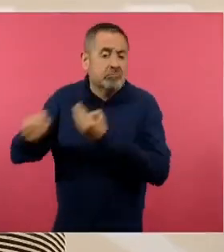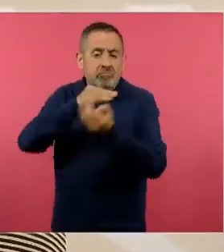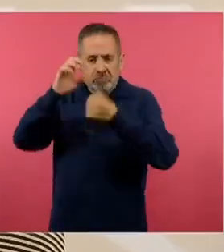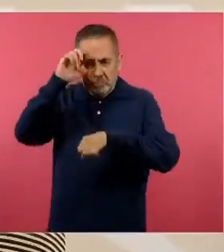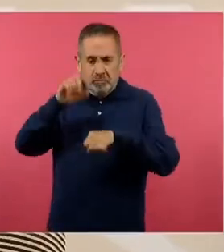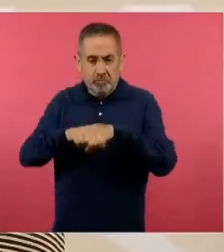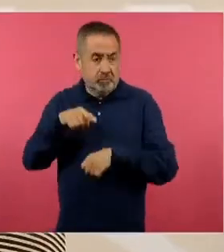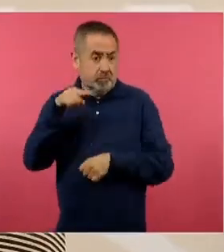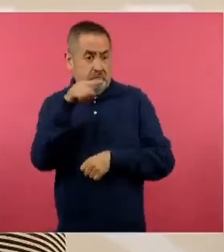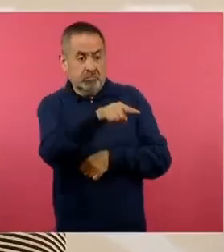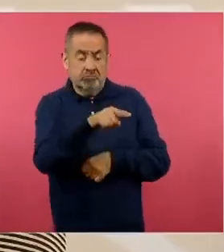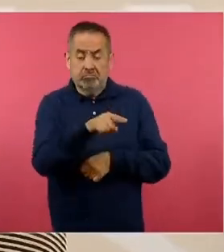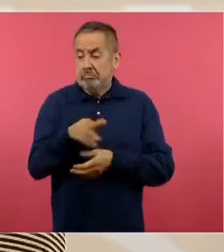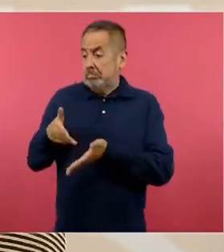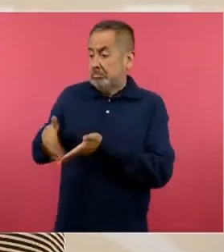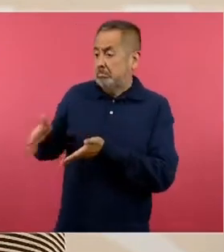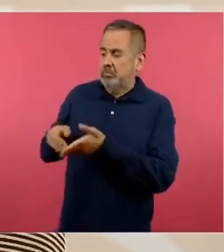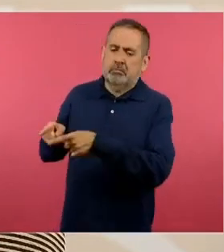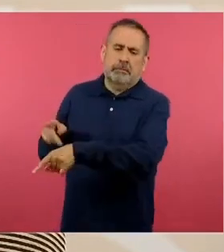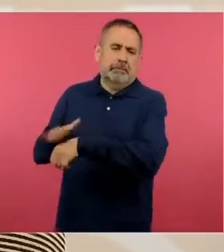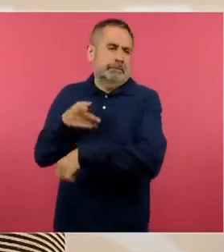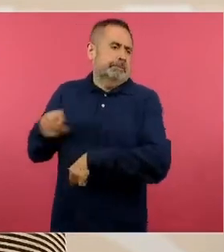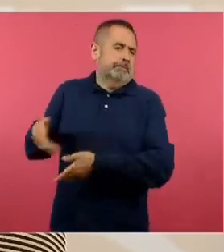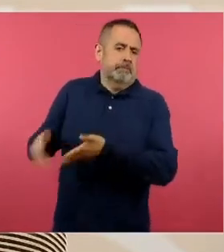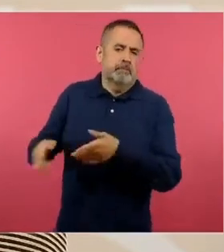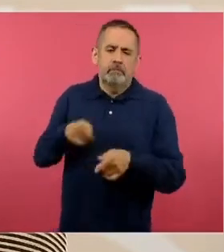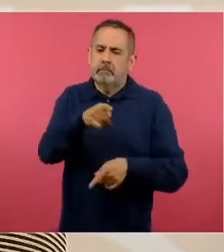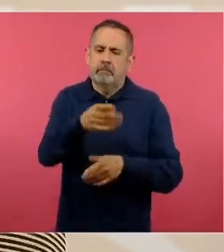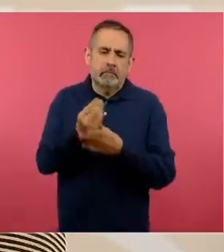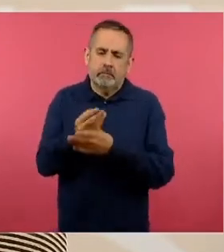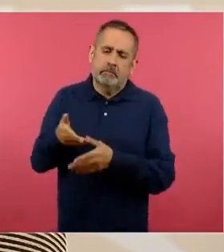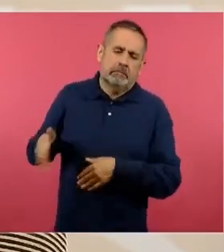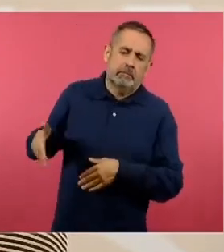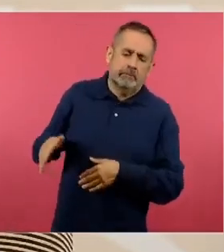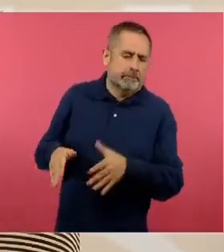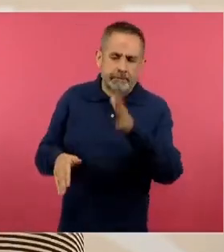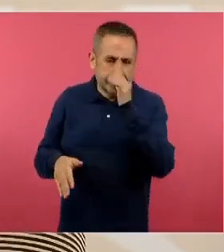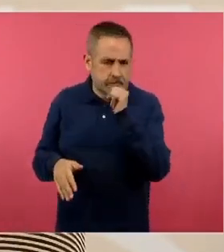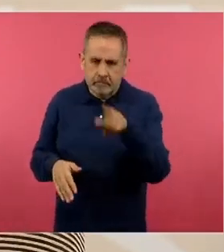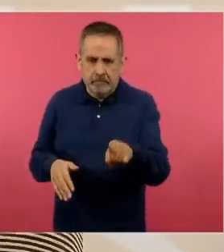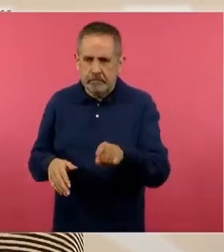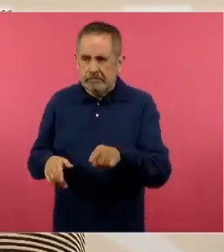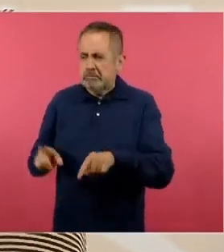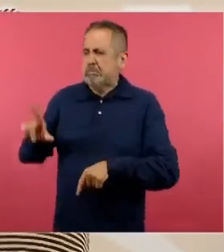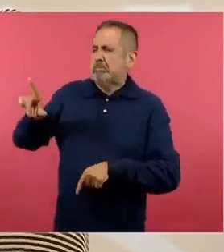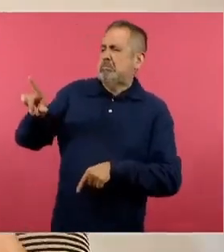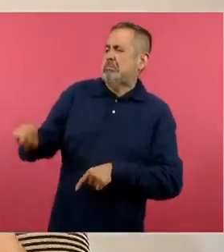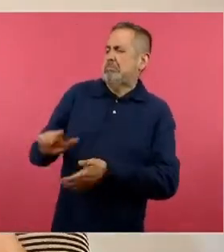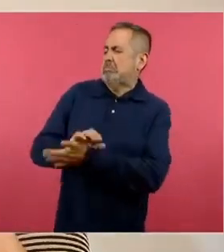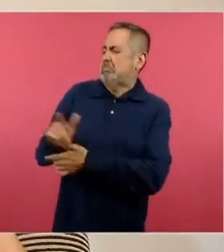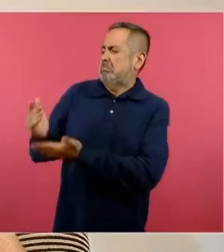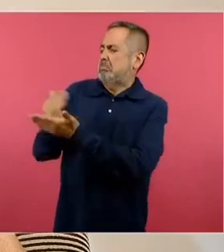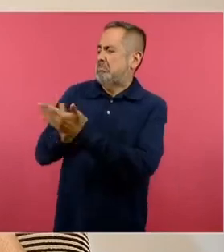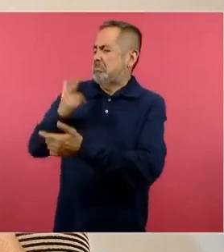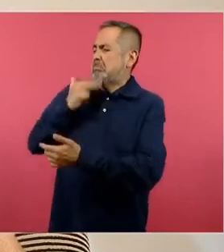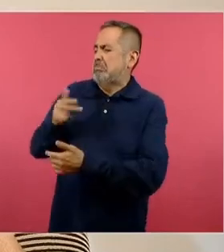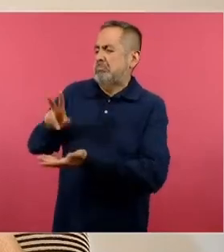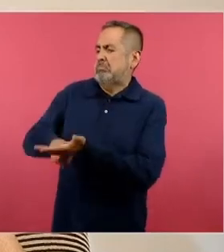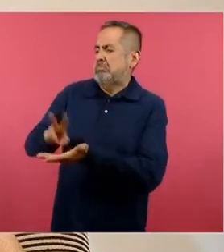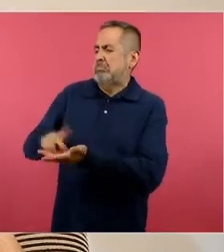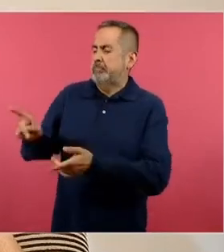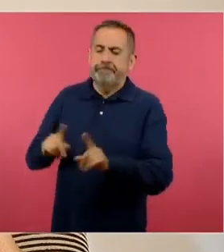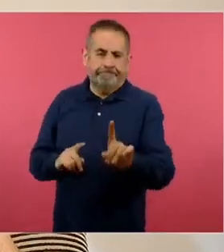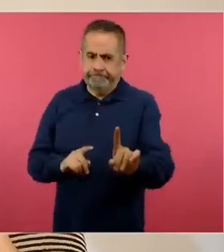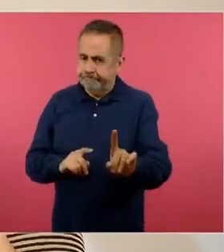clasista del arte y la cultura que evidentemente pues no podemos seguir admitiendo y que de alguna forma el